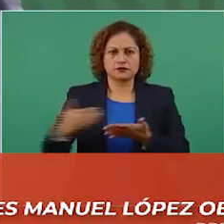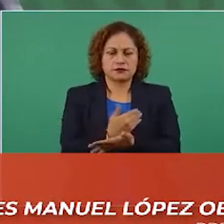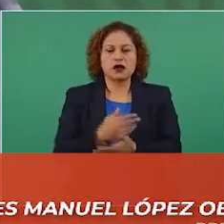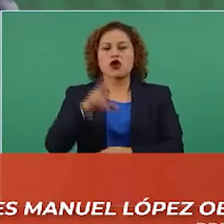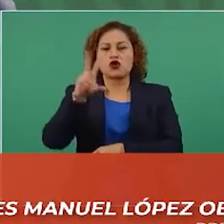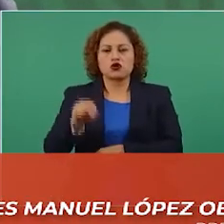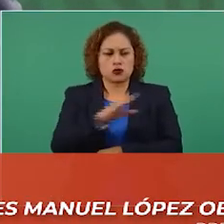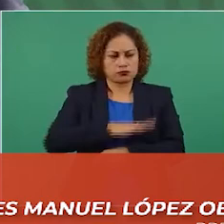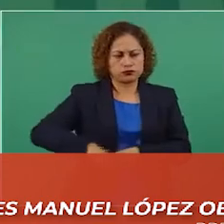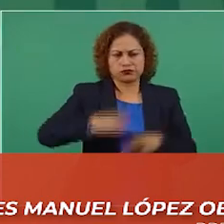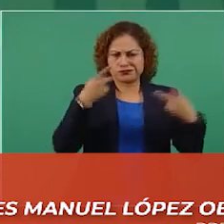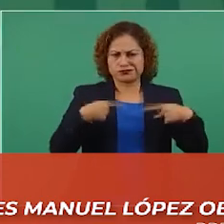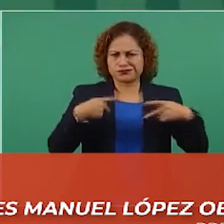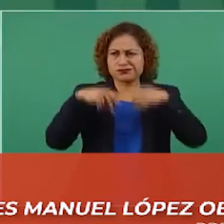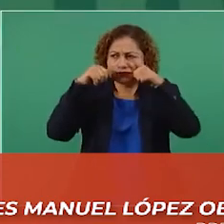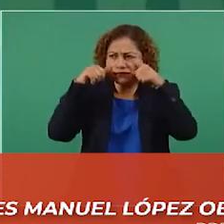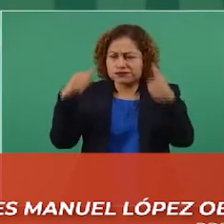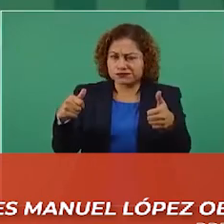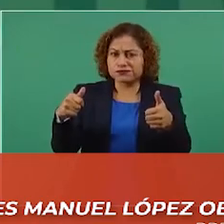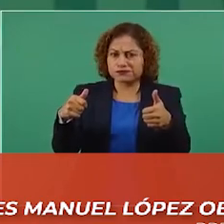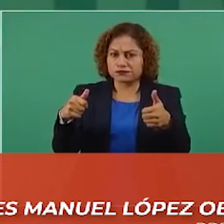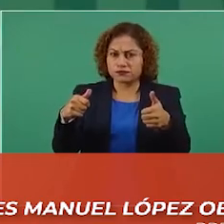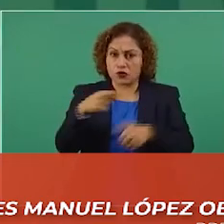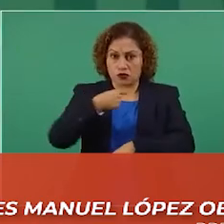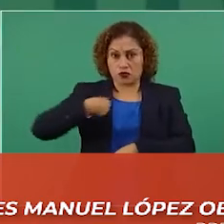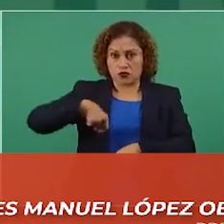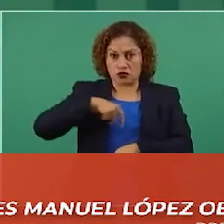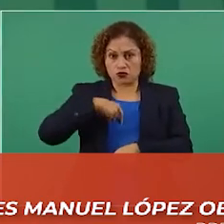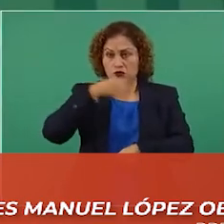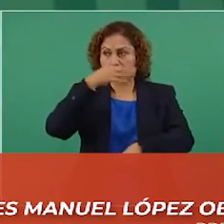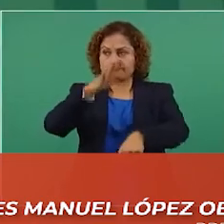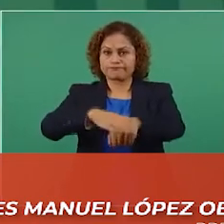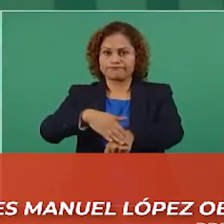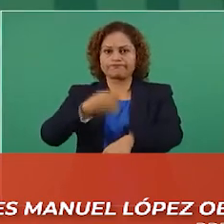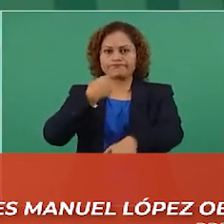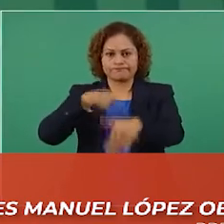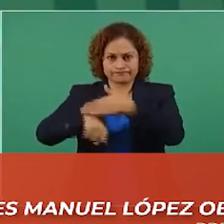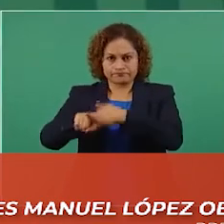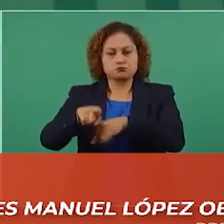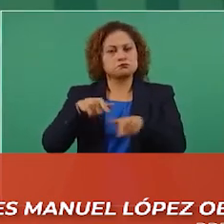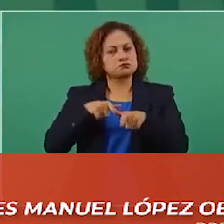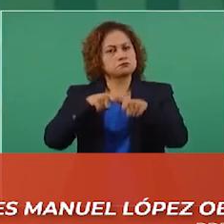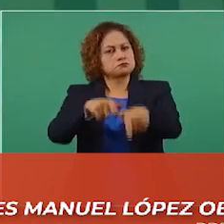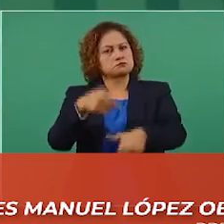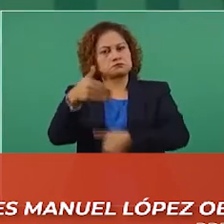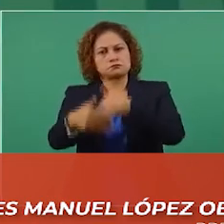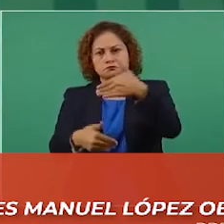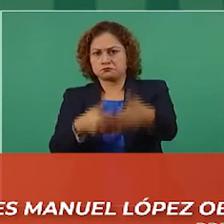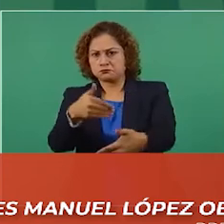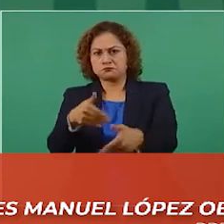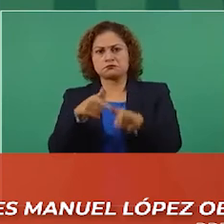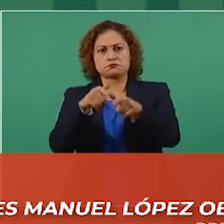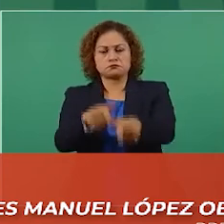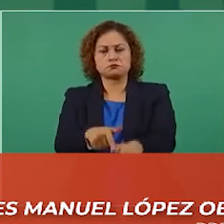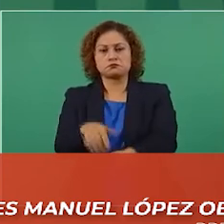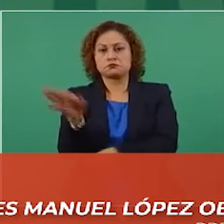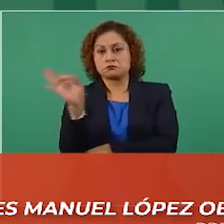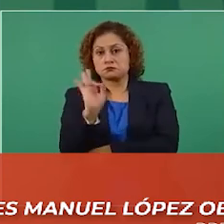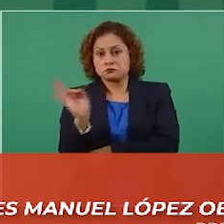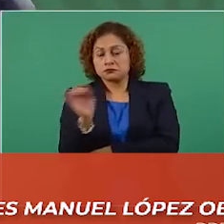Esto que estamos denunciando y que vamos a seguir denunciando hasta que el gobierno de Estados Unidos